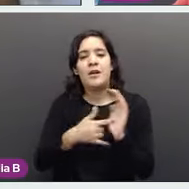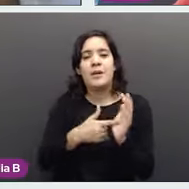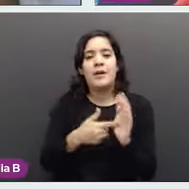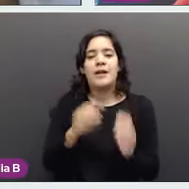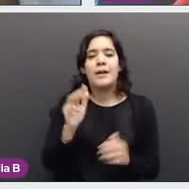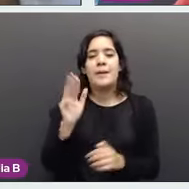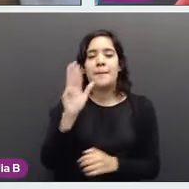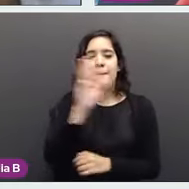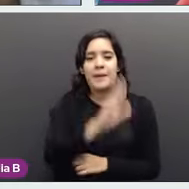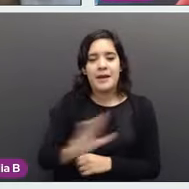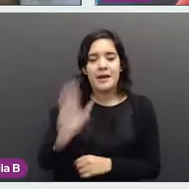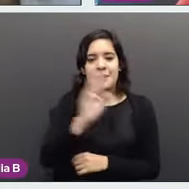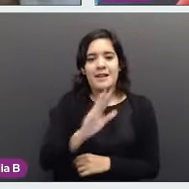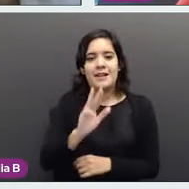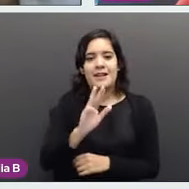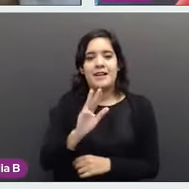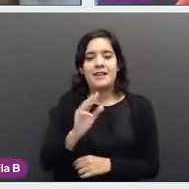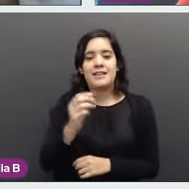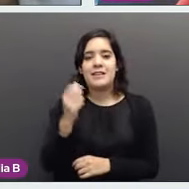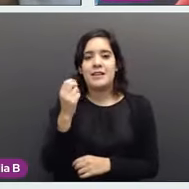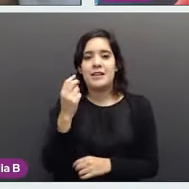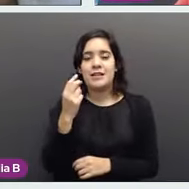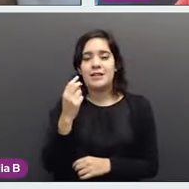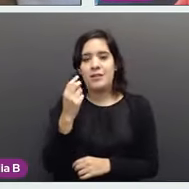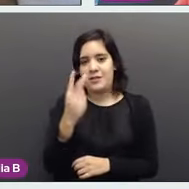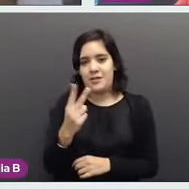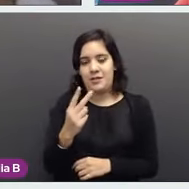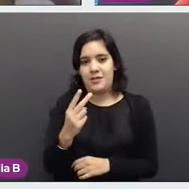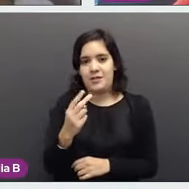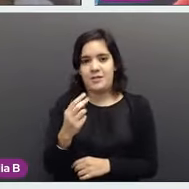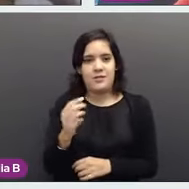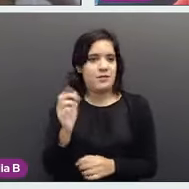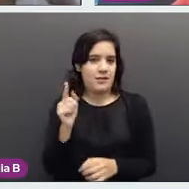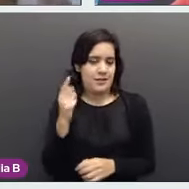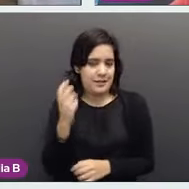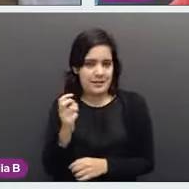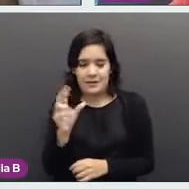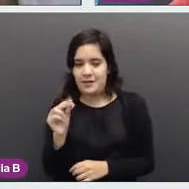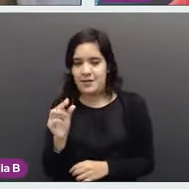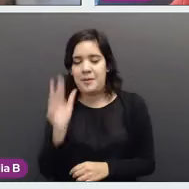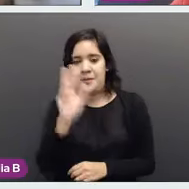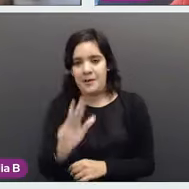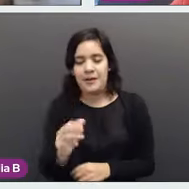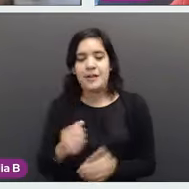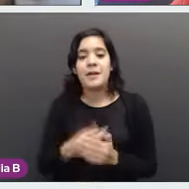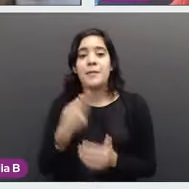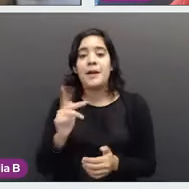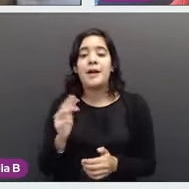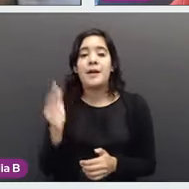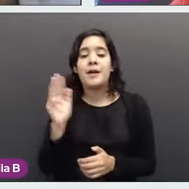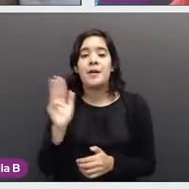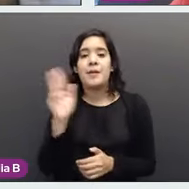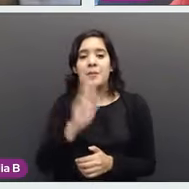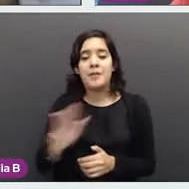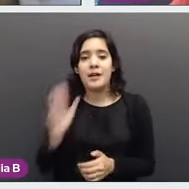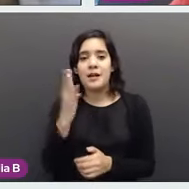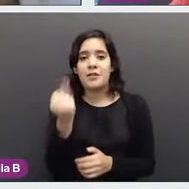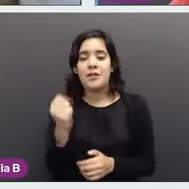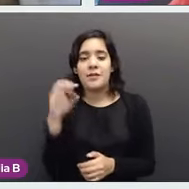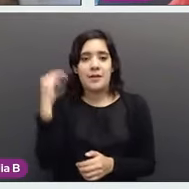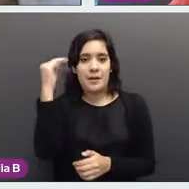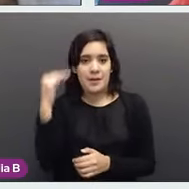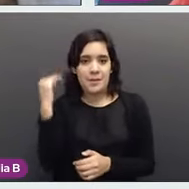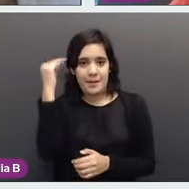énfasis porque este miércoles 2 de marzo no tenemos charla, pero los esperamos el miércoles 9 de marzo